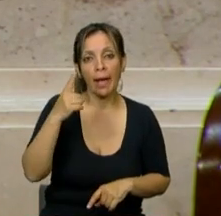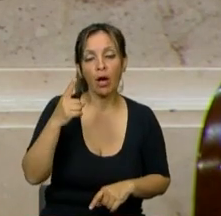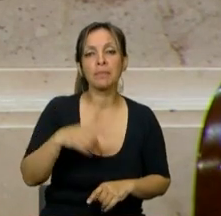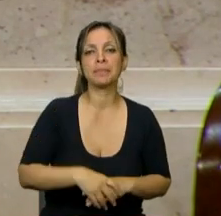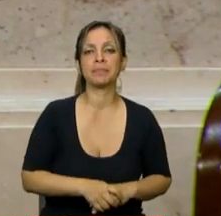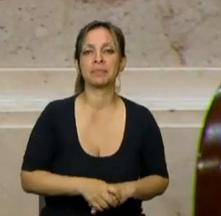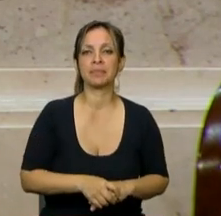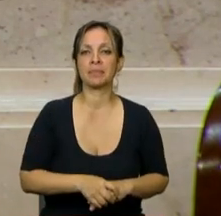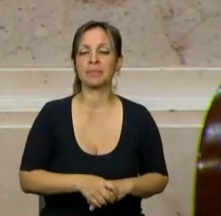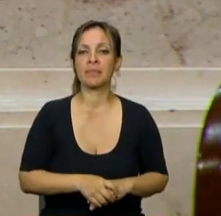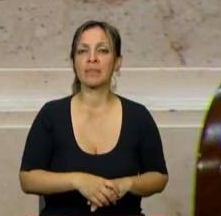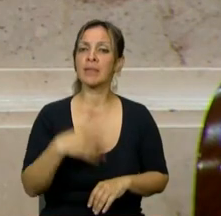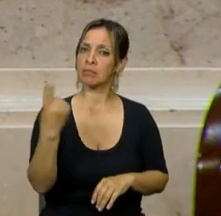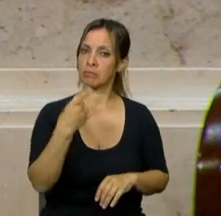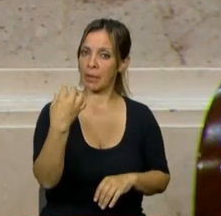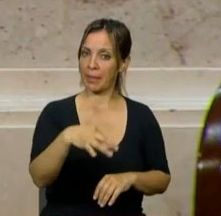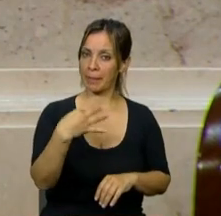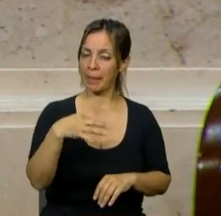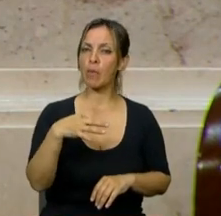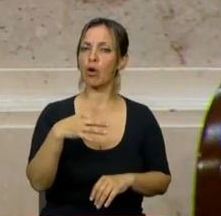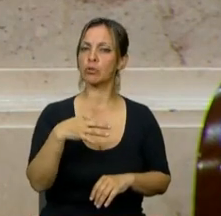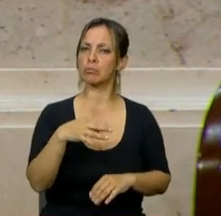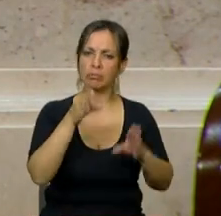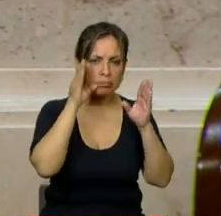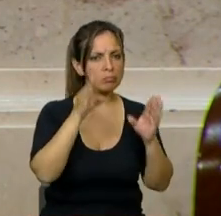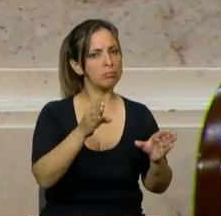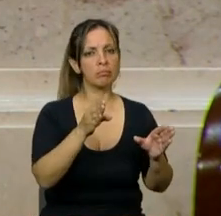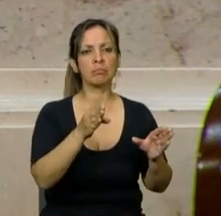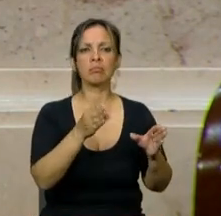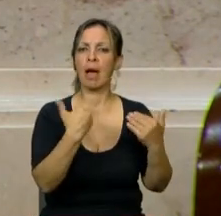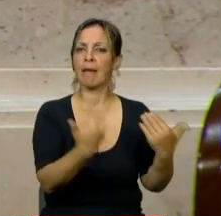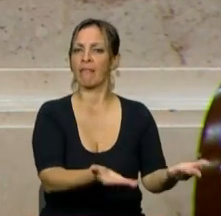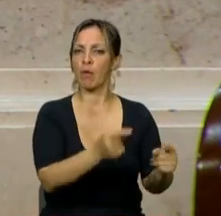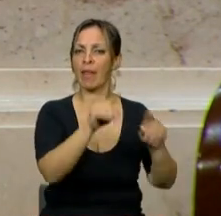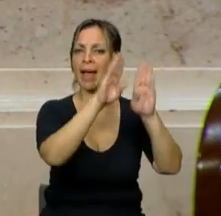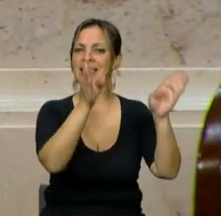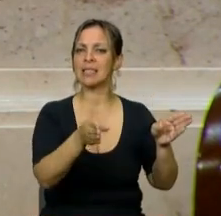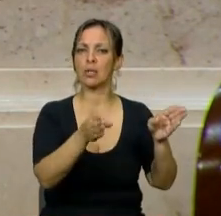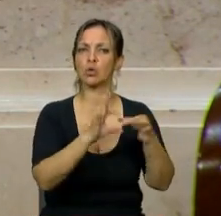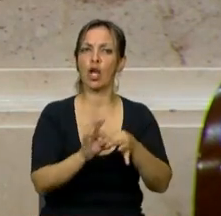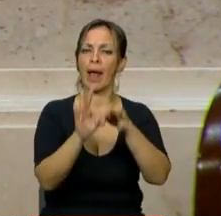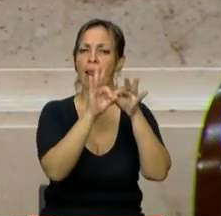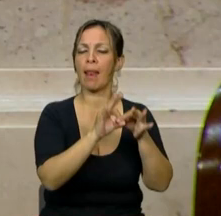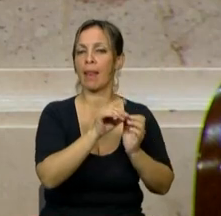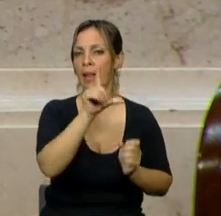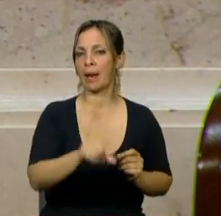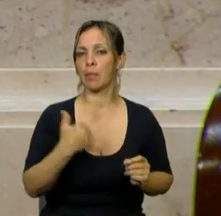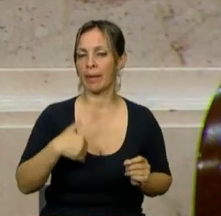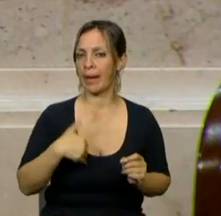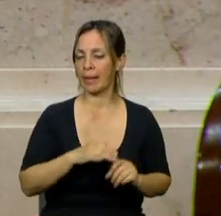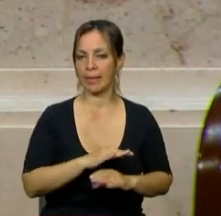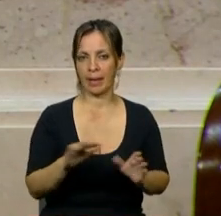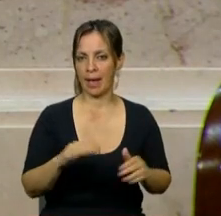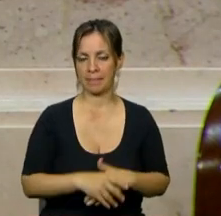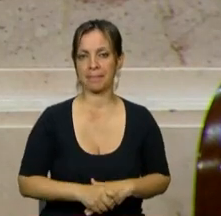debemos apostar a la institucionalización de la República Argentina y